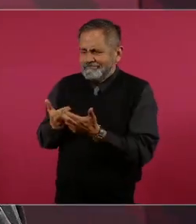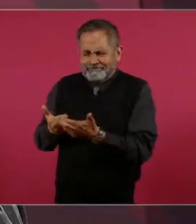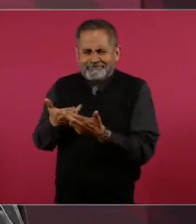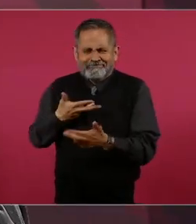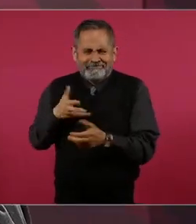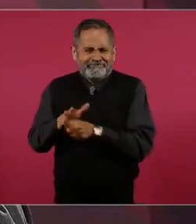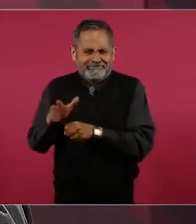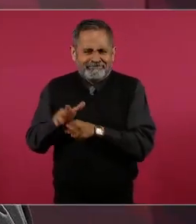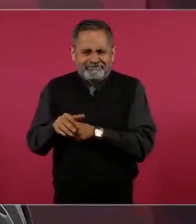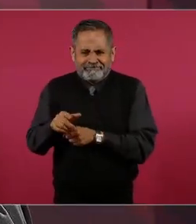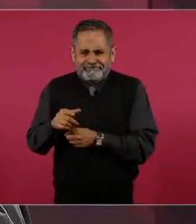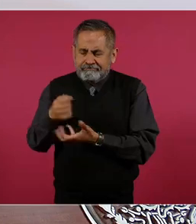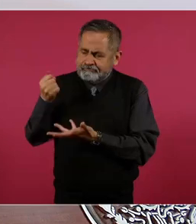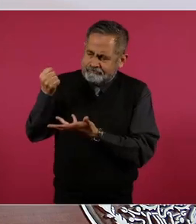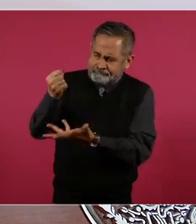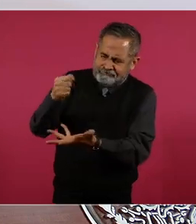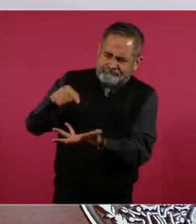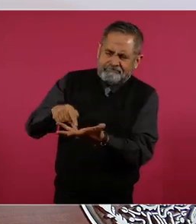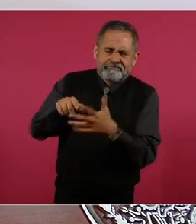el presupuesto